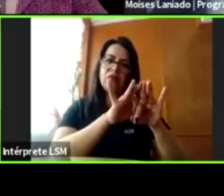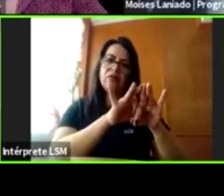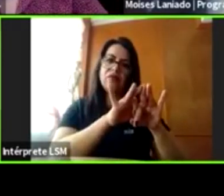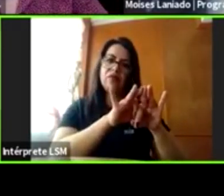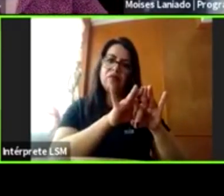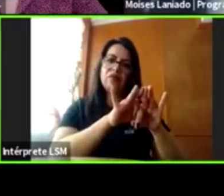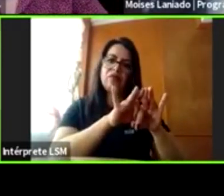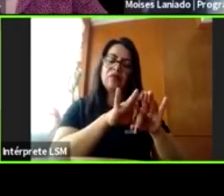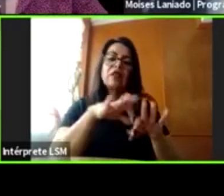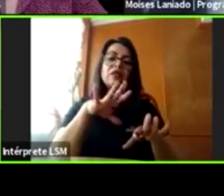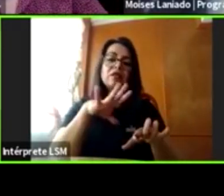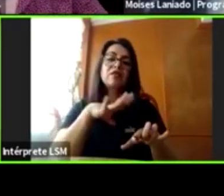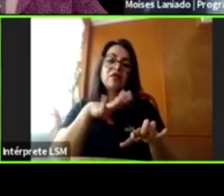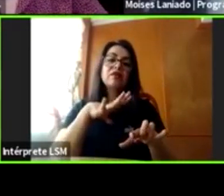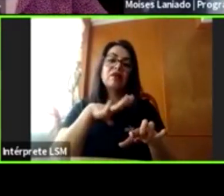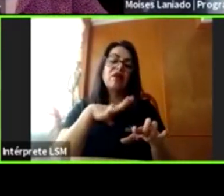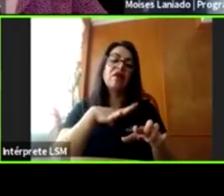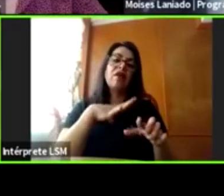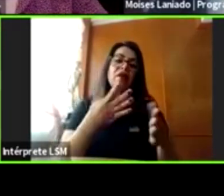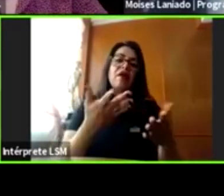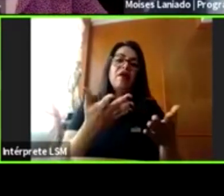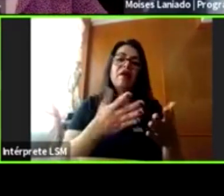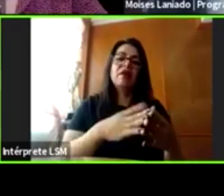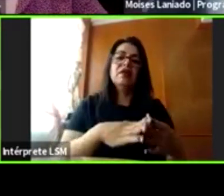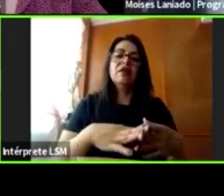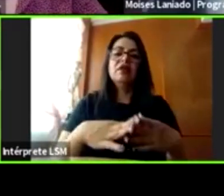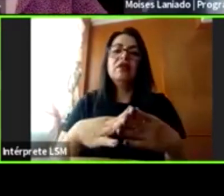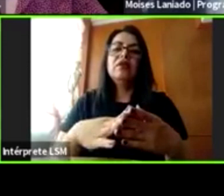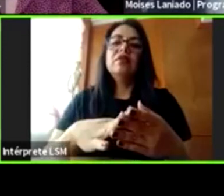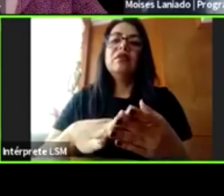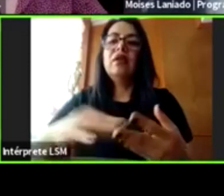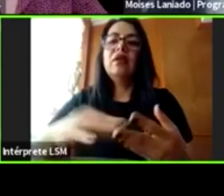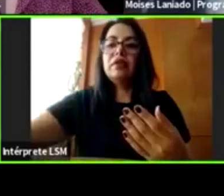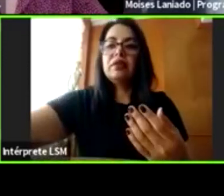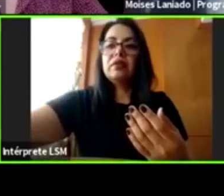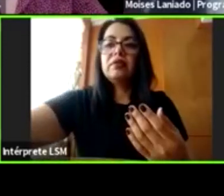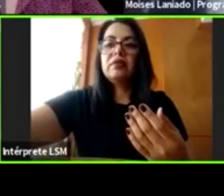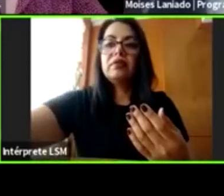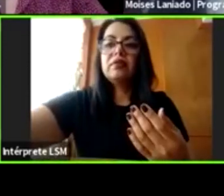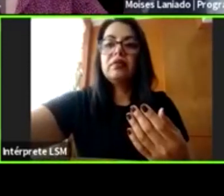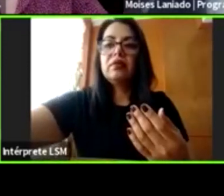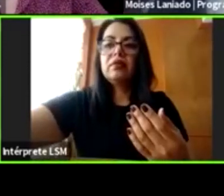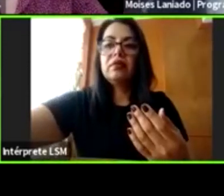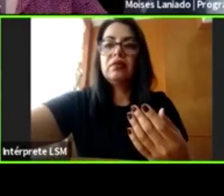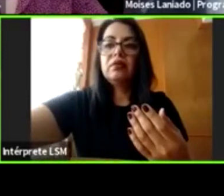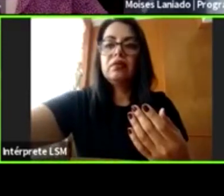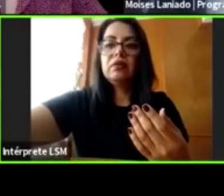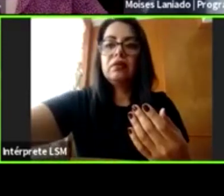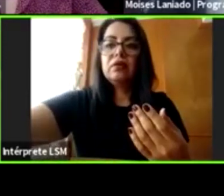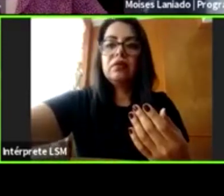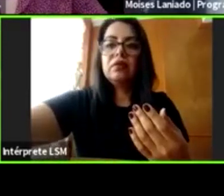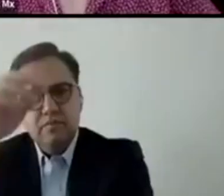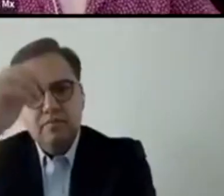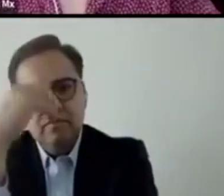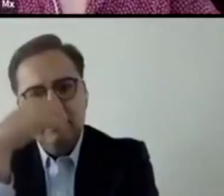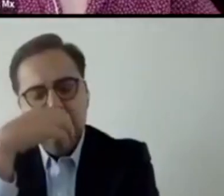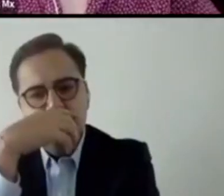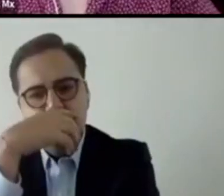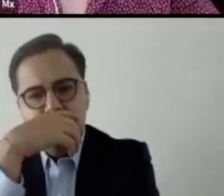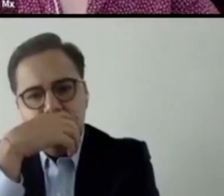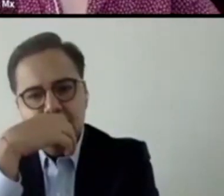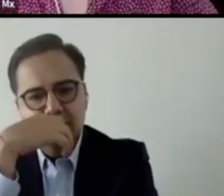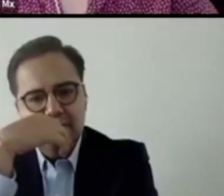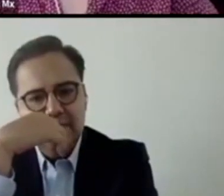existen herramientas que se han utilizado en varios países que ya hemos hablado, entrenamiento con padres y cuidadores en las escuelas,